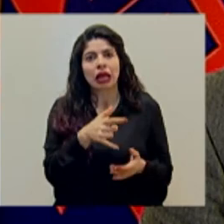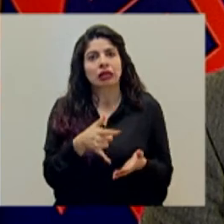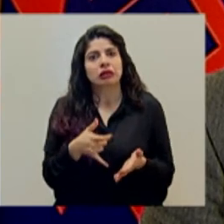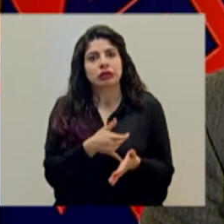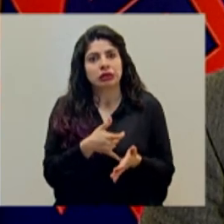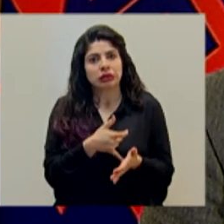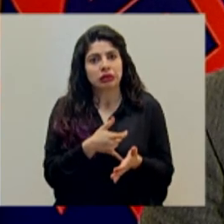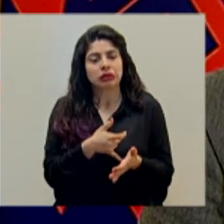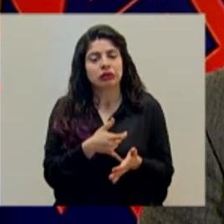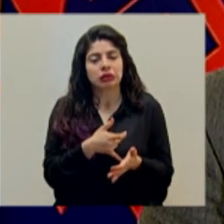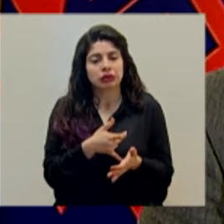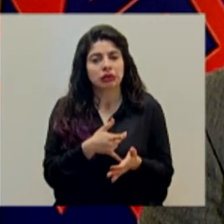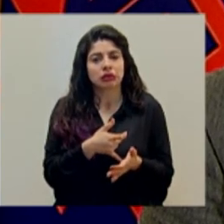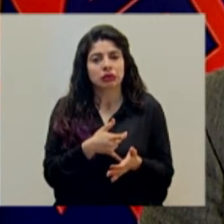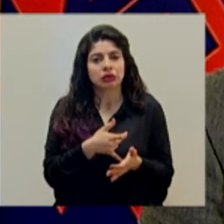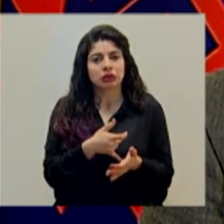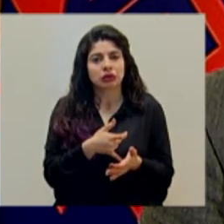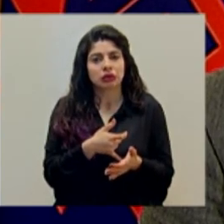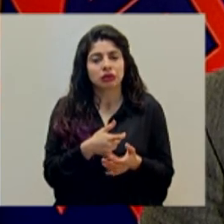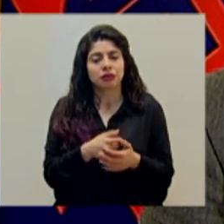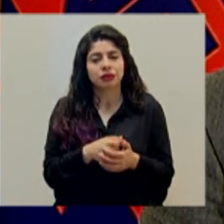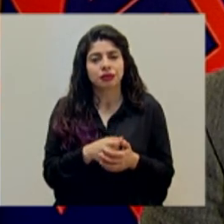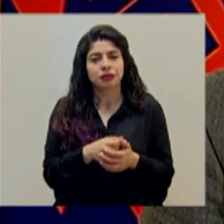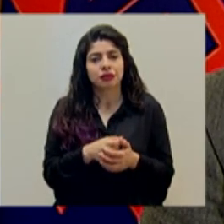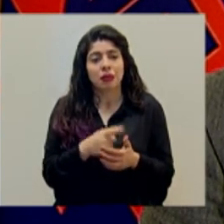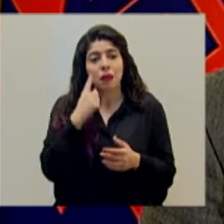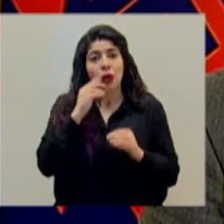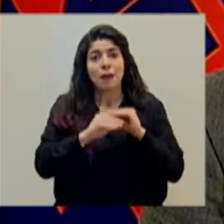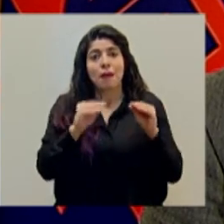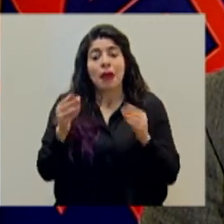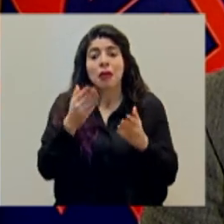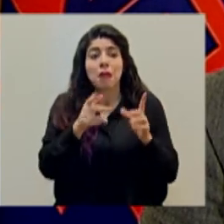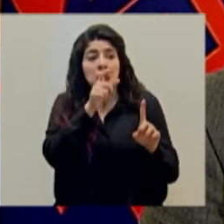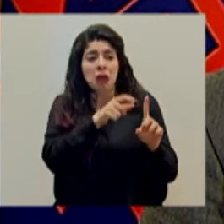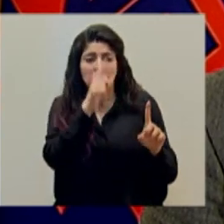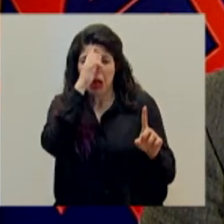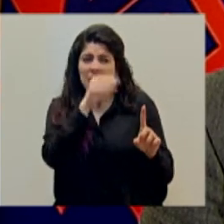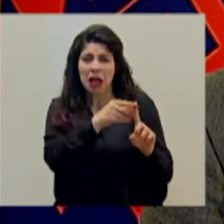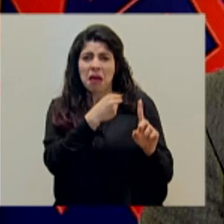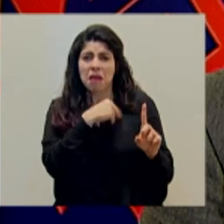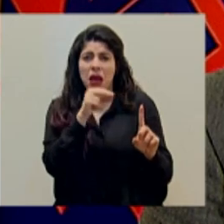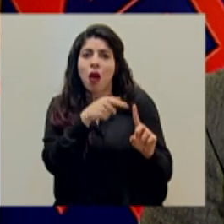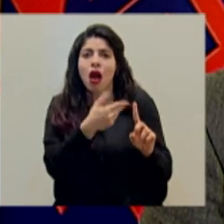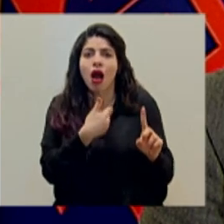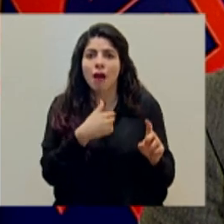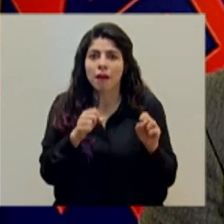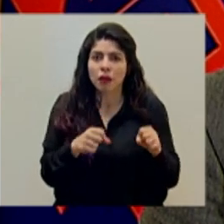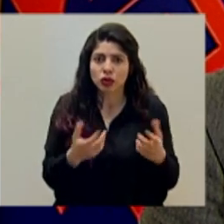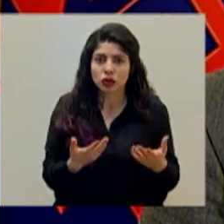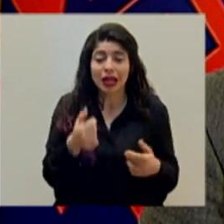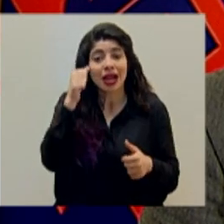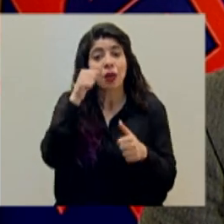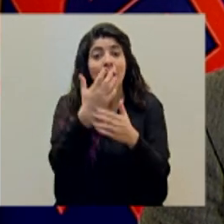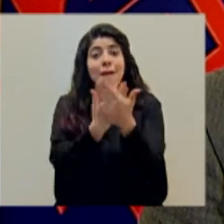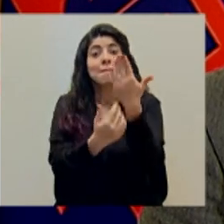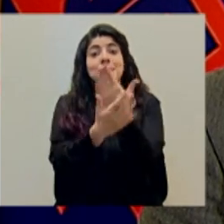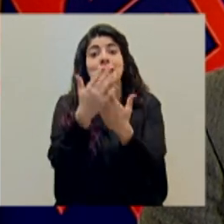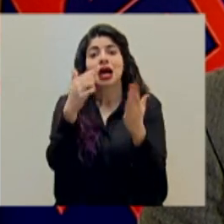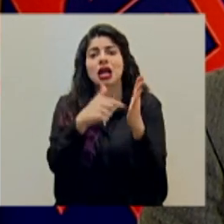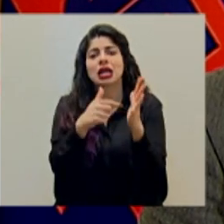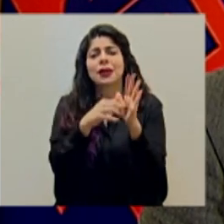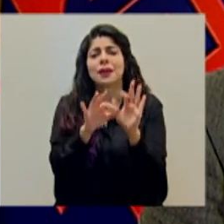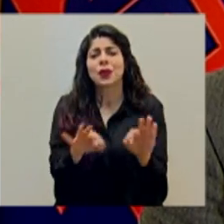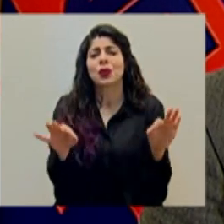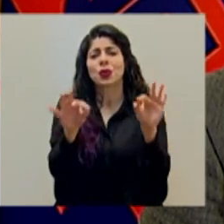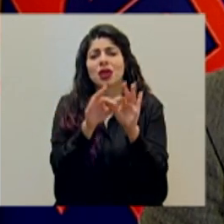desde el punto de vista de la transmisión. Recordemos que las manos son un vehículo importante